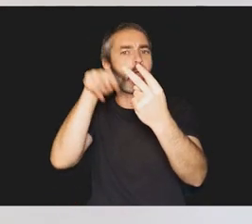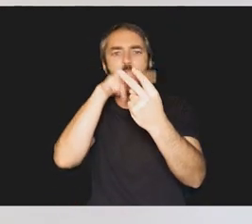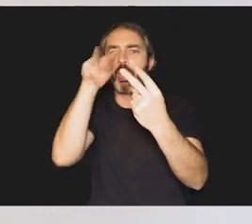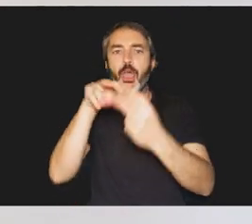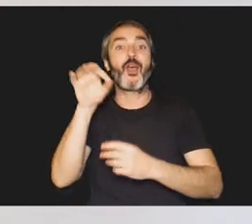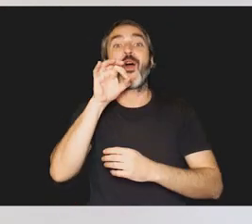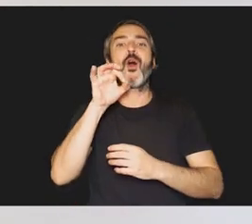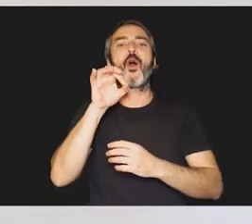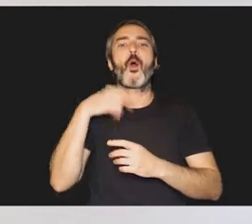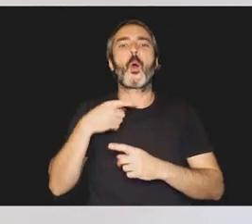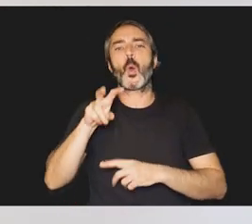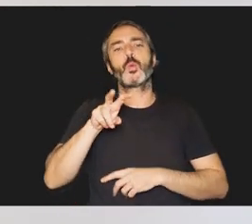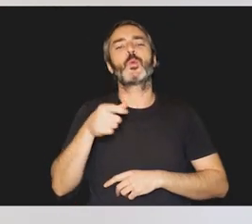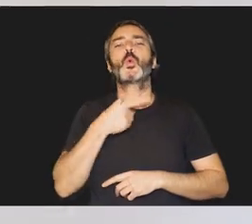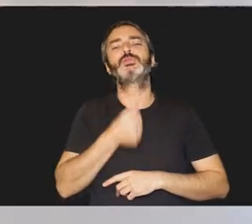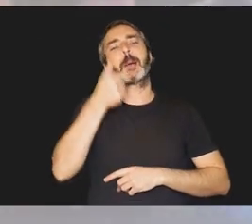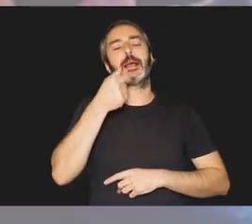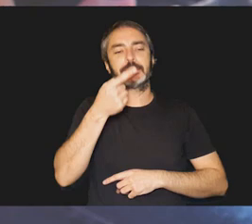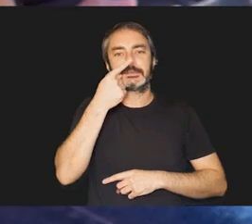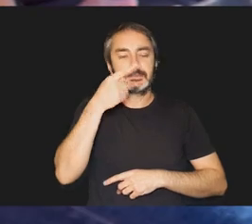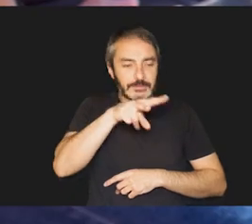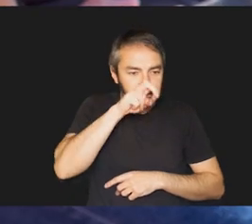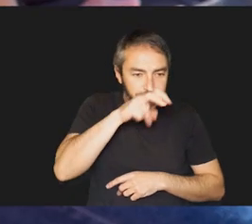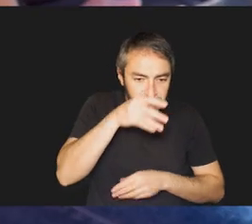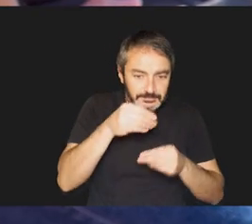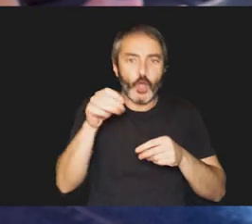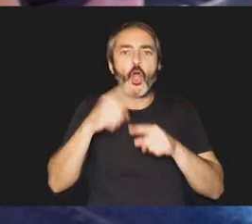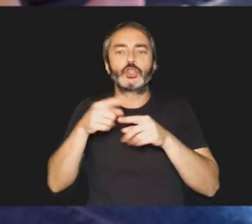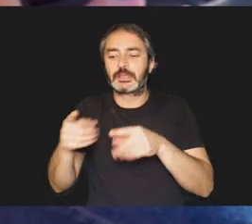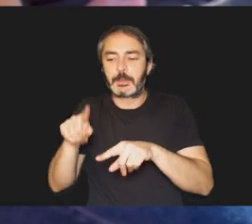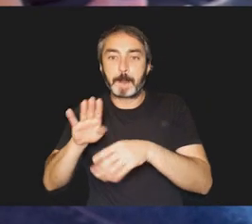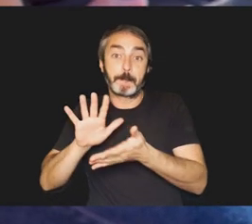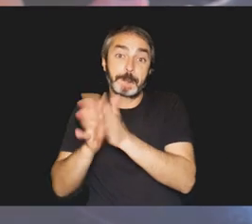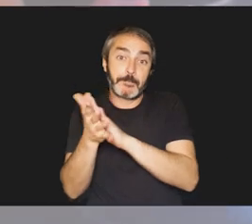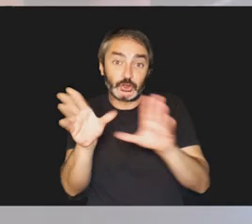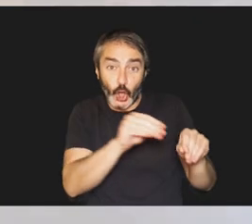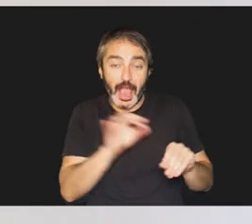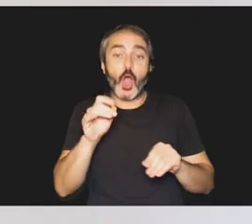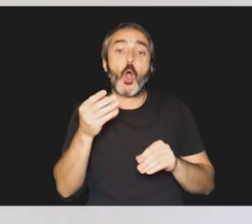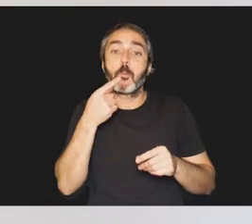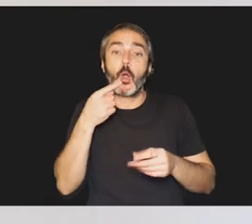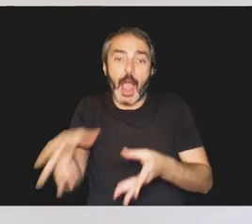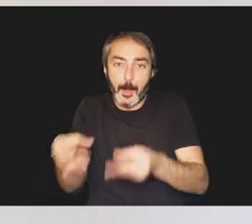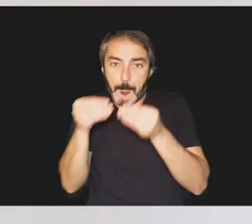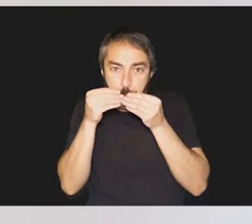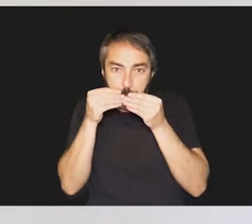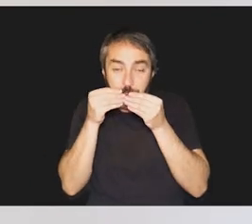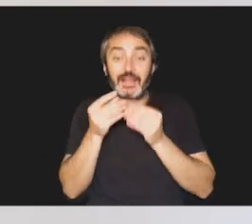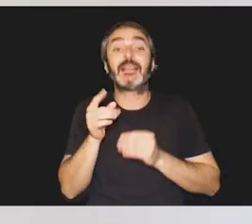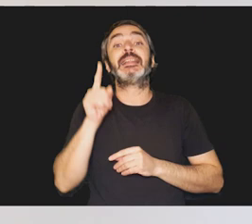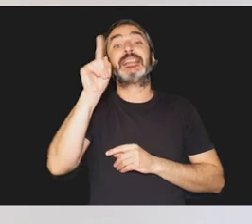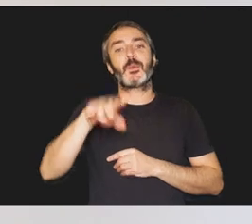hablas o que prefiera utilizar el olfato y el tacto o se lleve objetos constantemente la boca. En relación a las conductas,